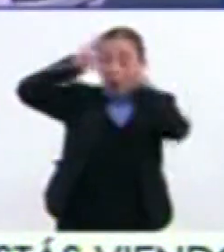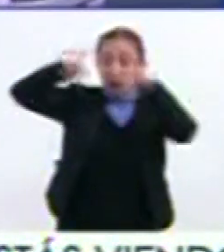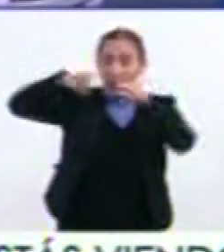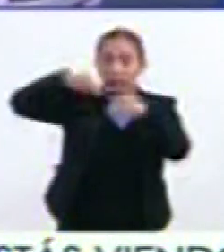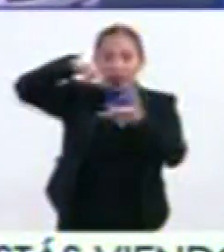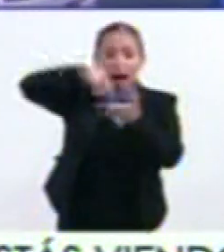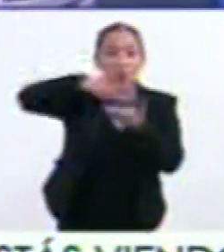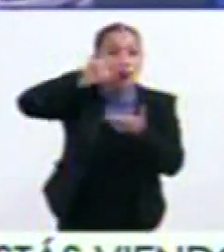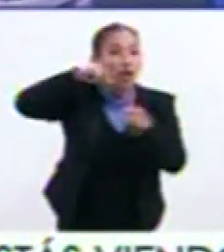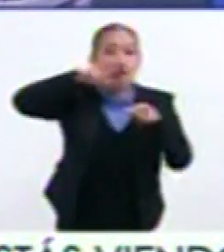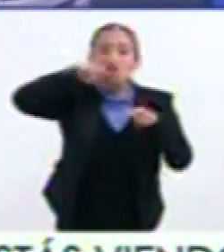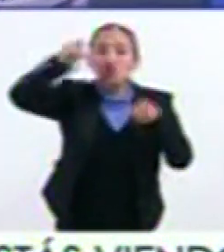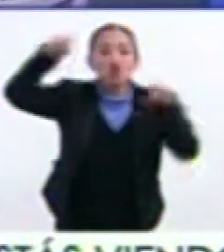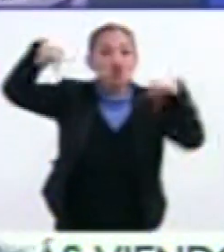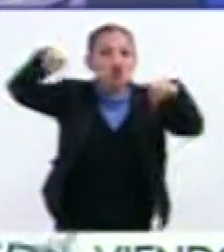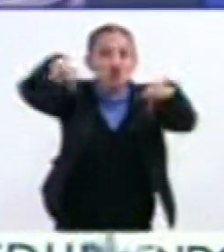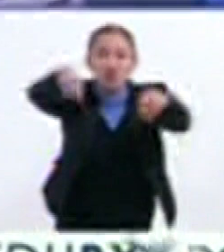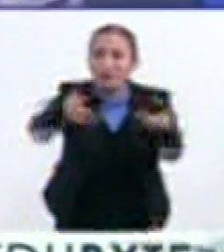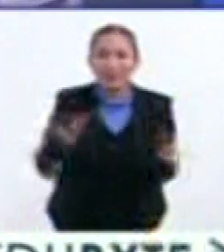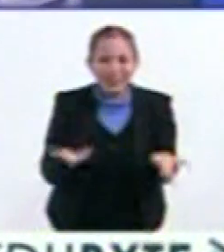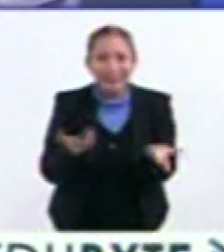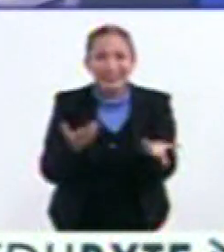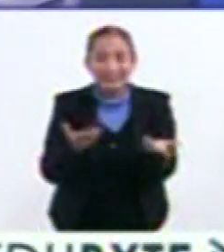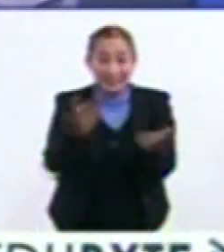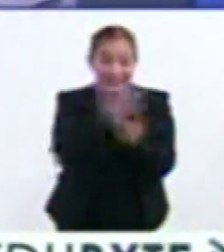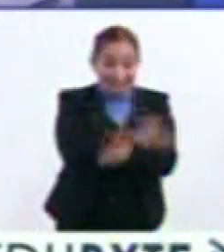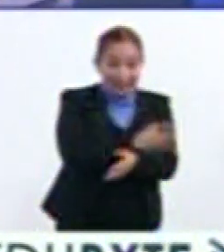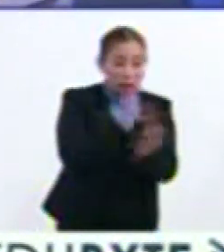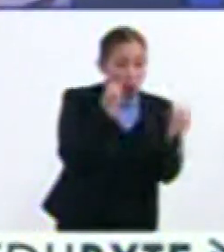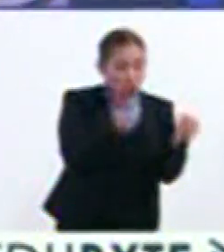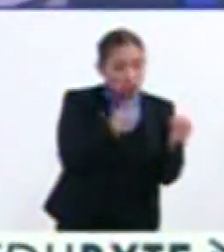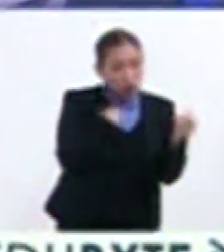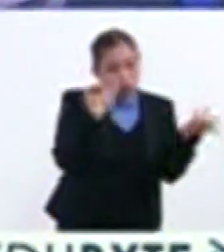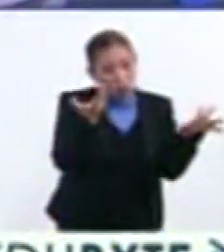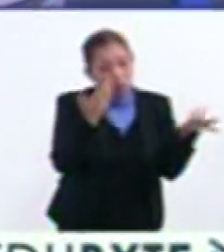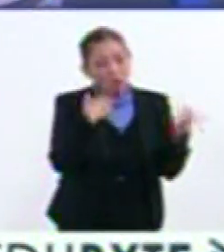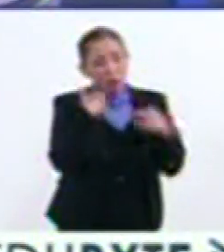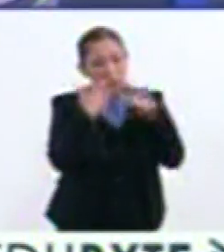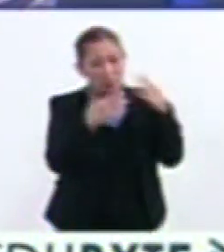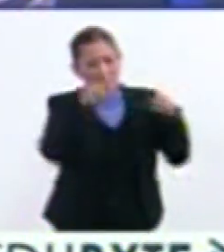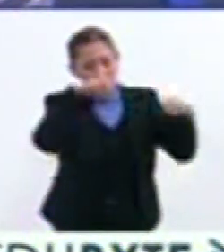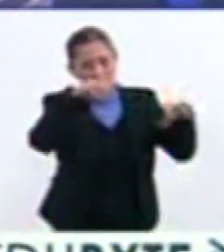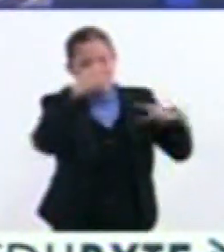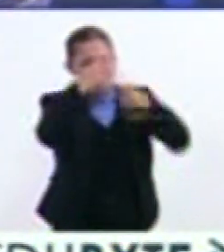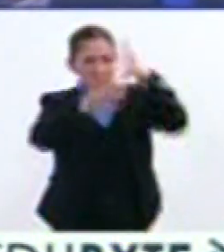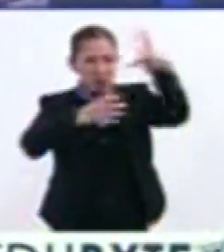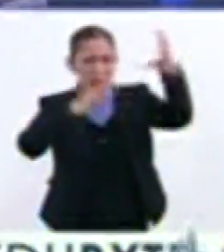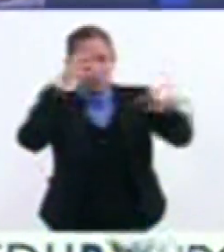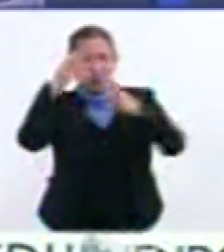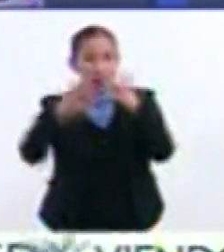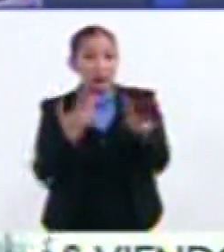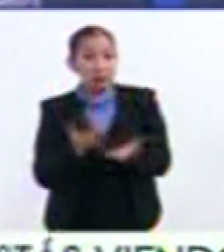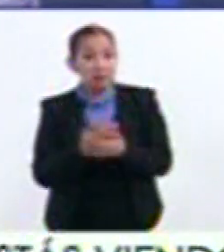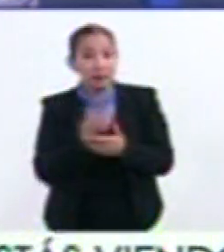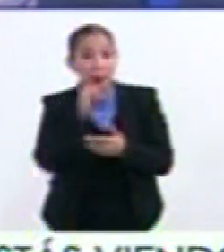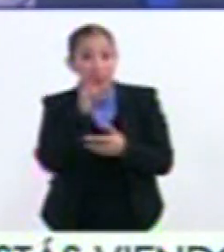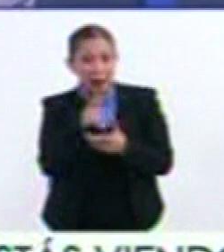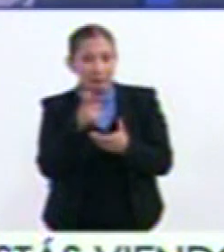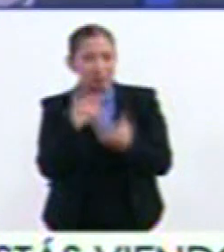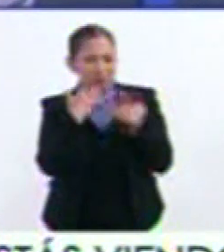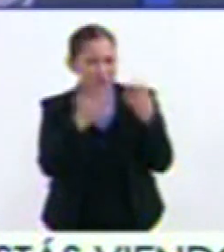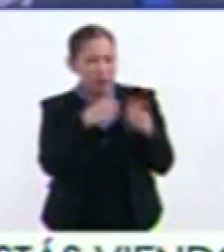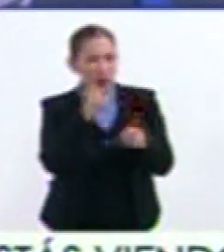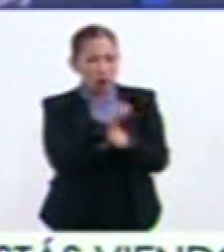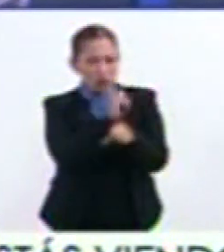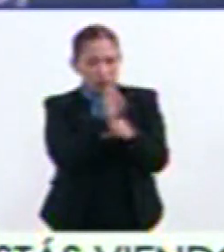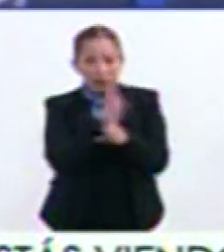una super luna Sí, Pero imaginemos que Antes que tuviéramos Tanto material contaminante En la atmósfera No nada más No contaminación